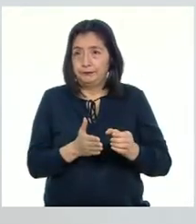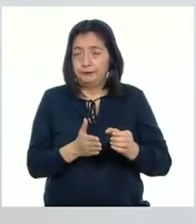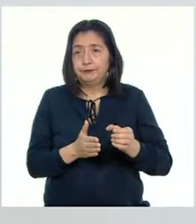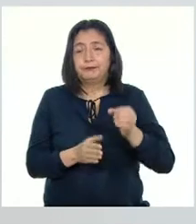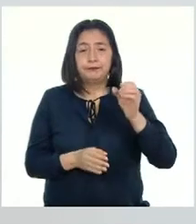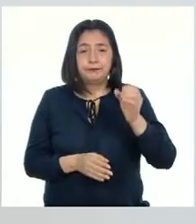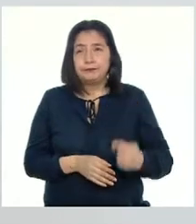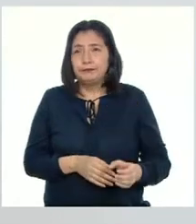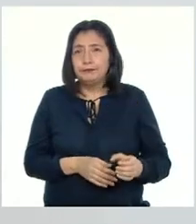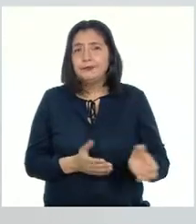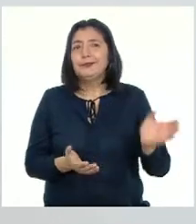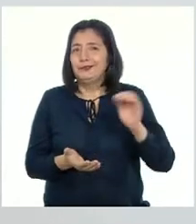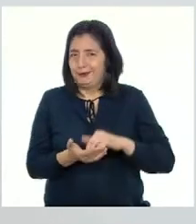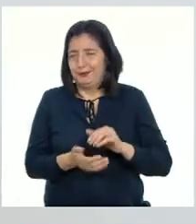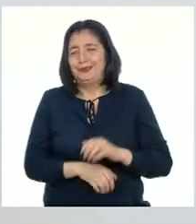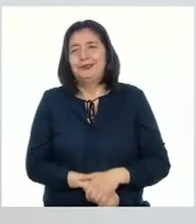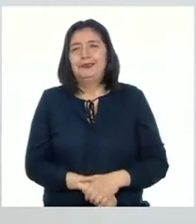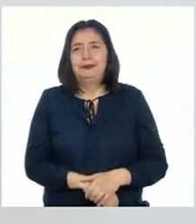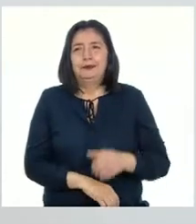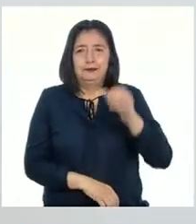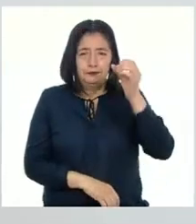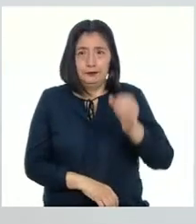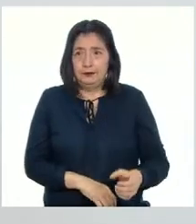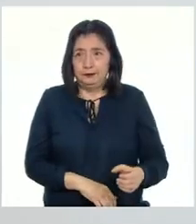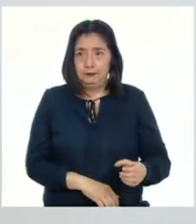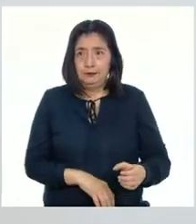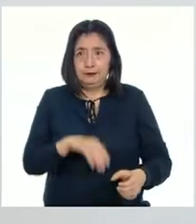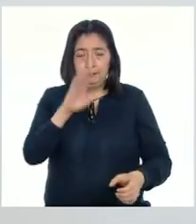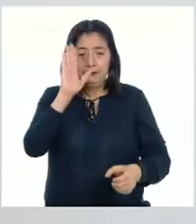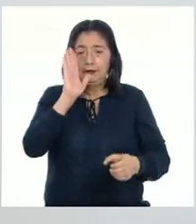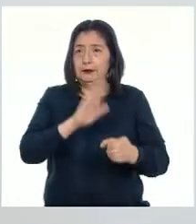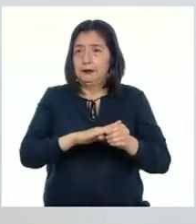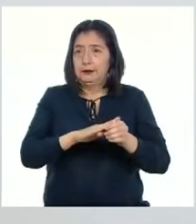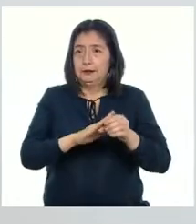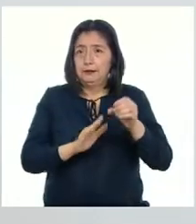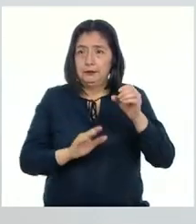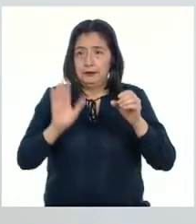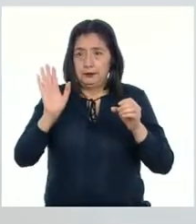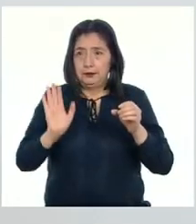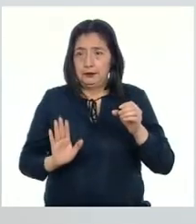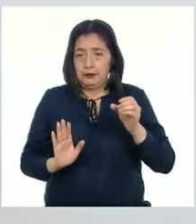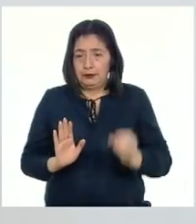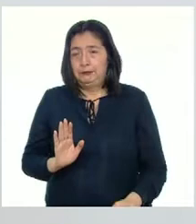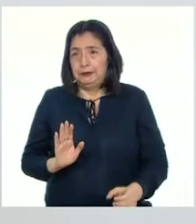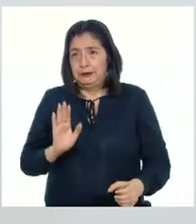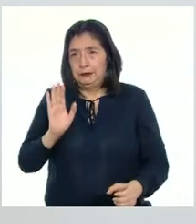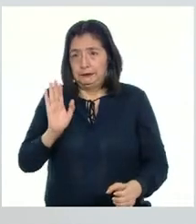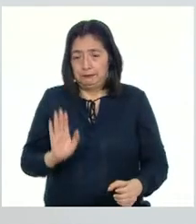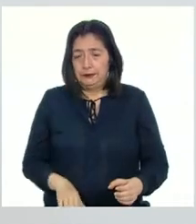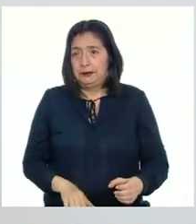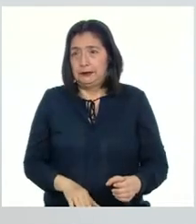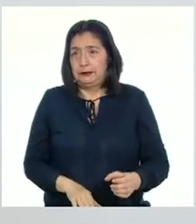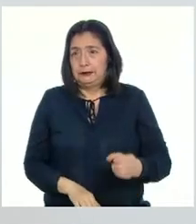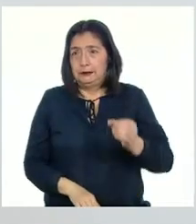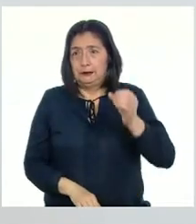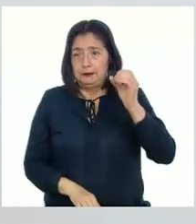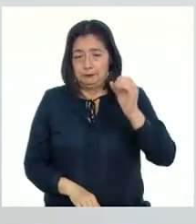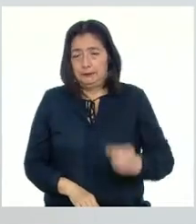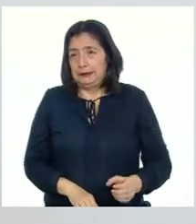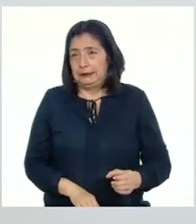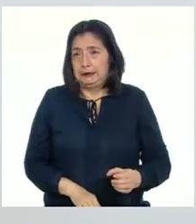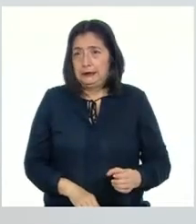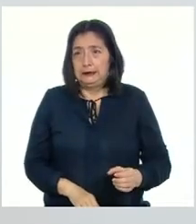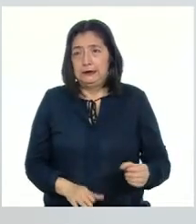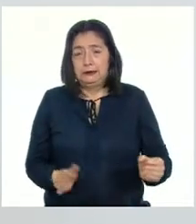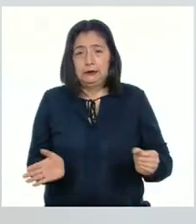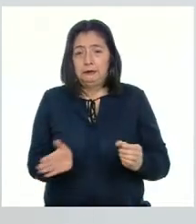dejo Repito, a la mesa y arriba, a la mesa Volta aquí, a la mesa,